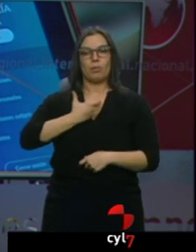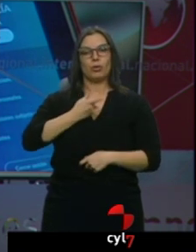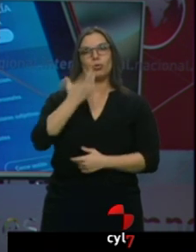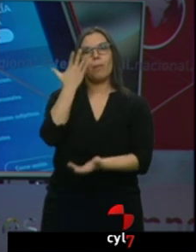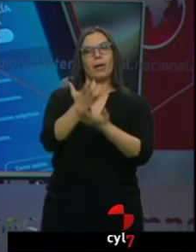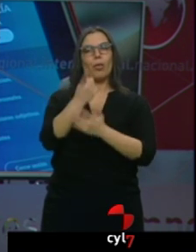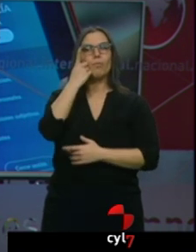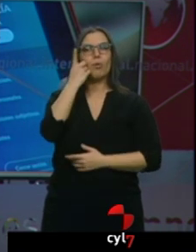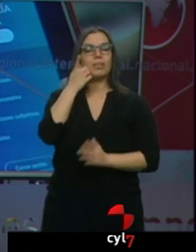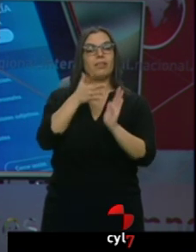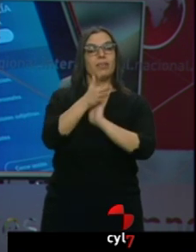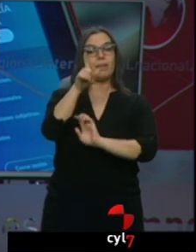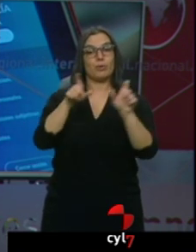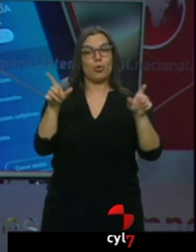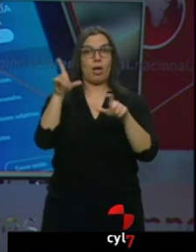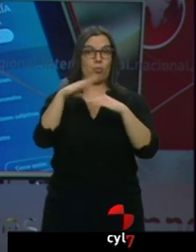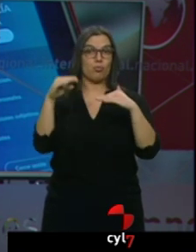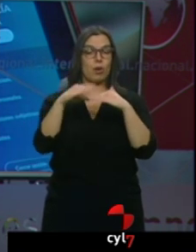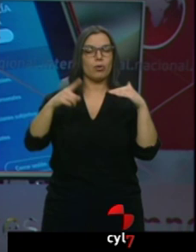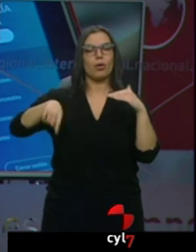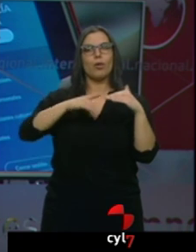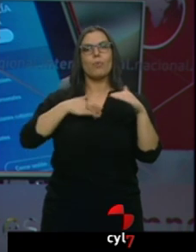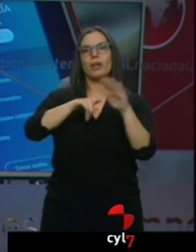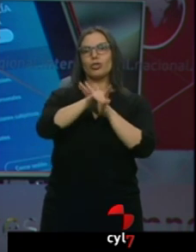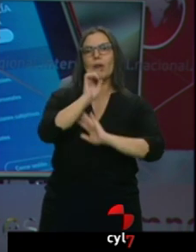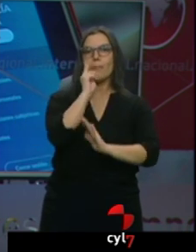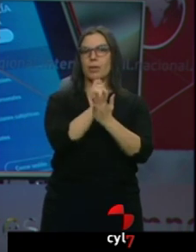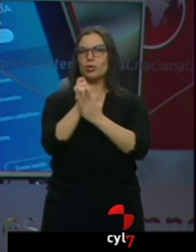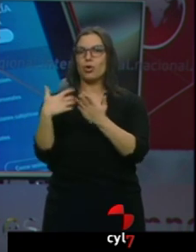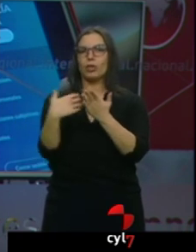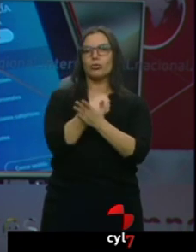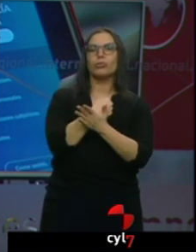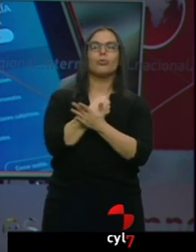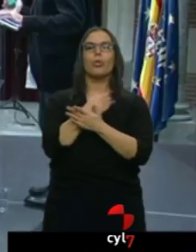a gestionar estas subvenciones y le informa de aquellas prestaciones a las que tiene derecho.